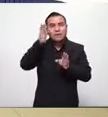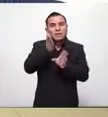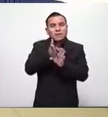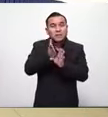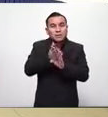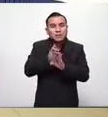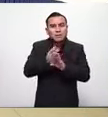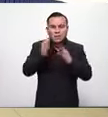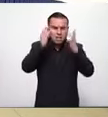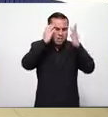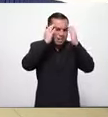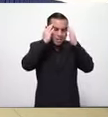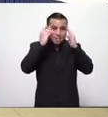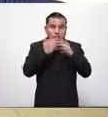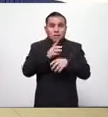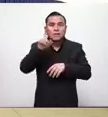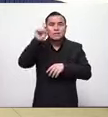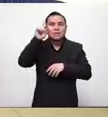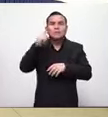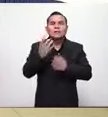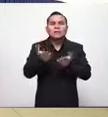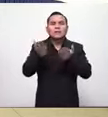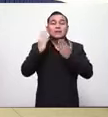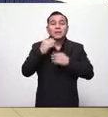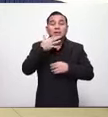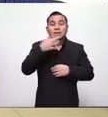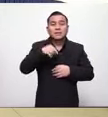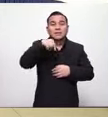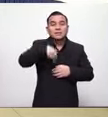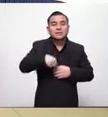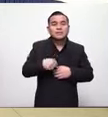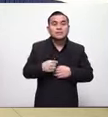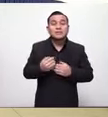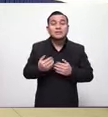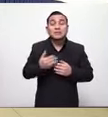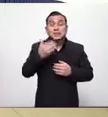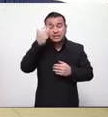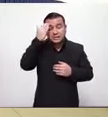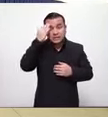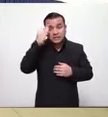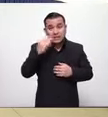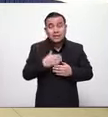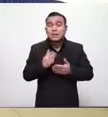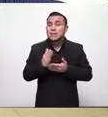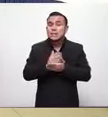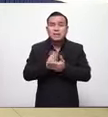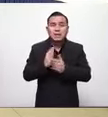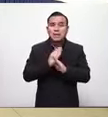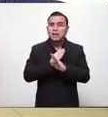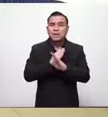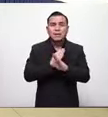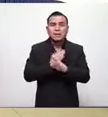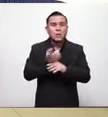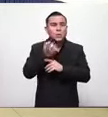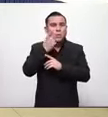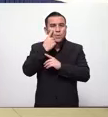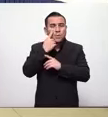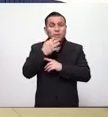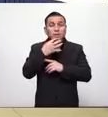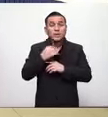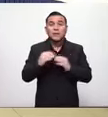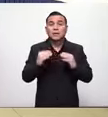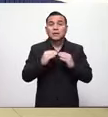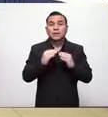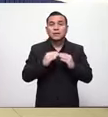angustiado padre celestial porque ahorita señor han quedado sin protección sin protección así